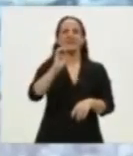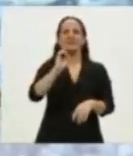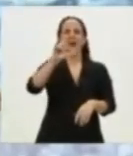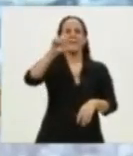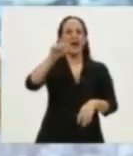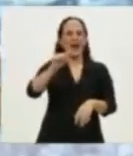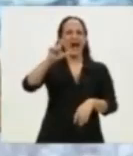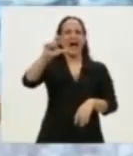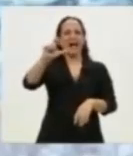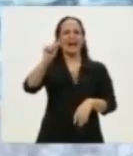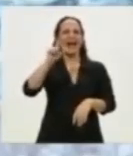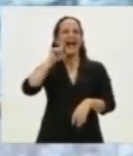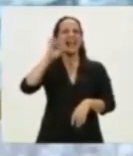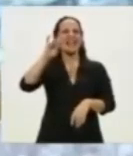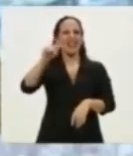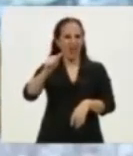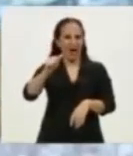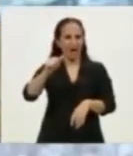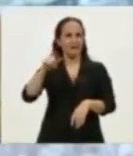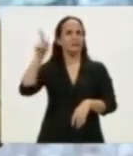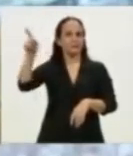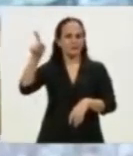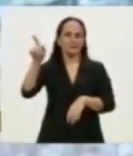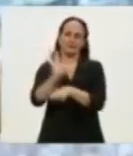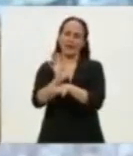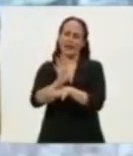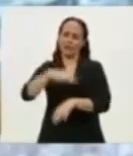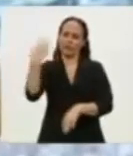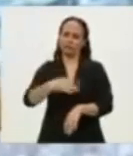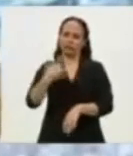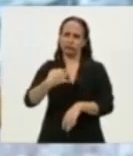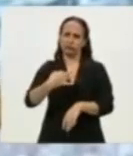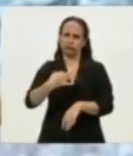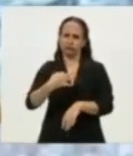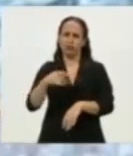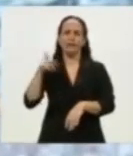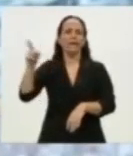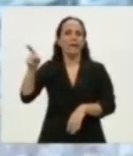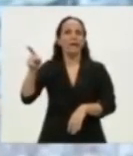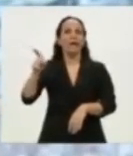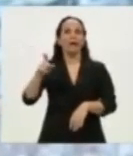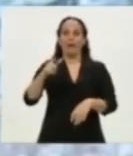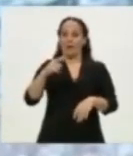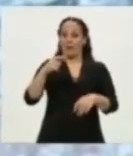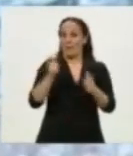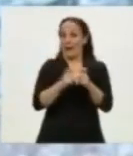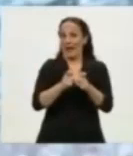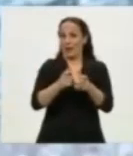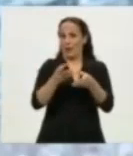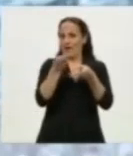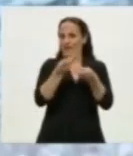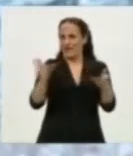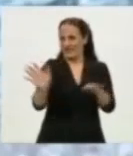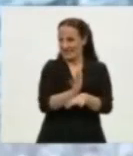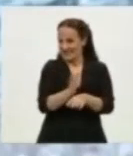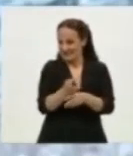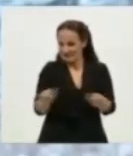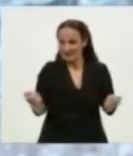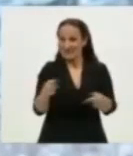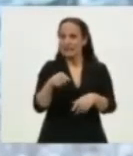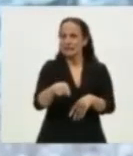hecha en Alemania, un actor excelente, el protagonista, que en la parte final de la película, cuando ya están en la caída,